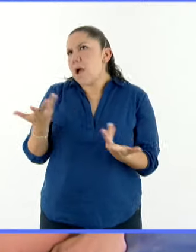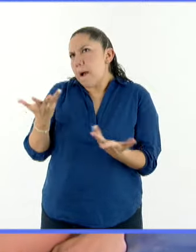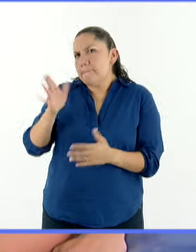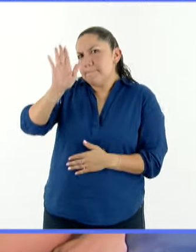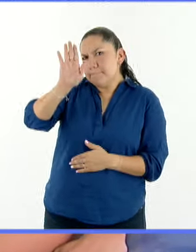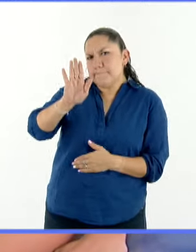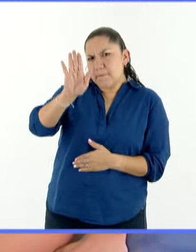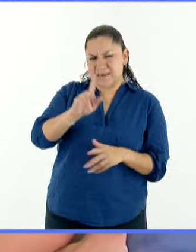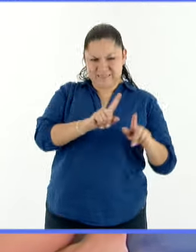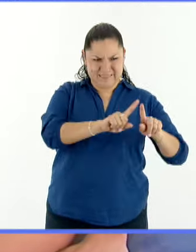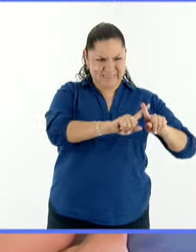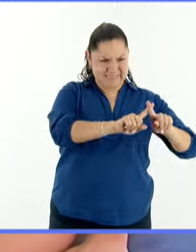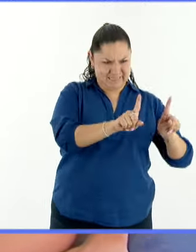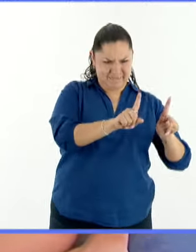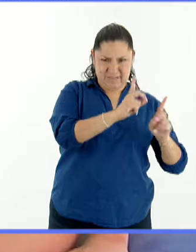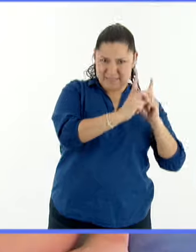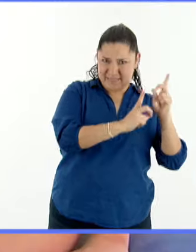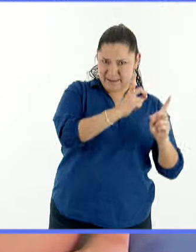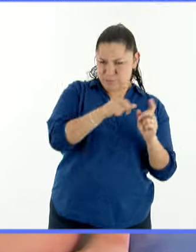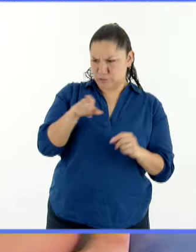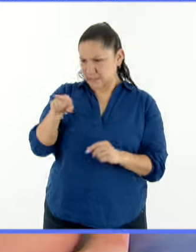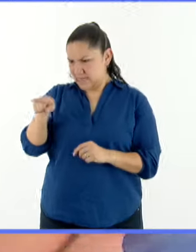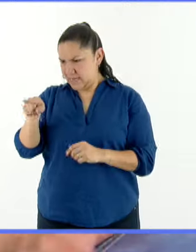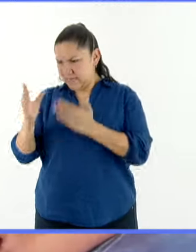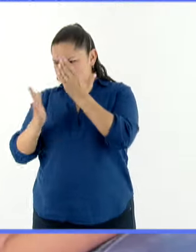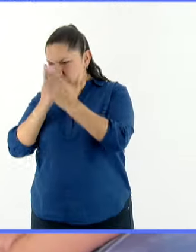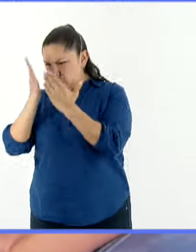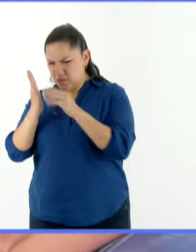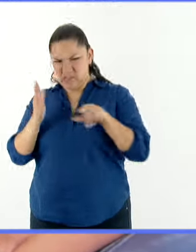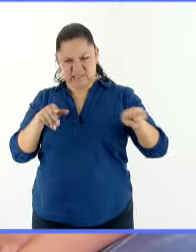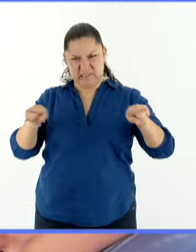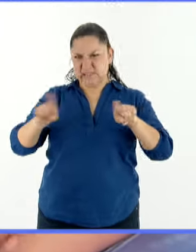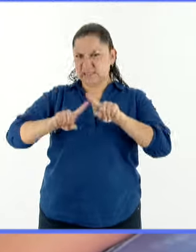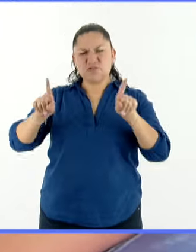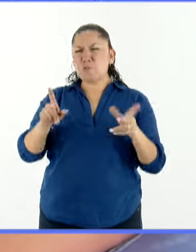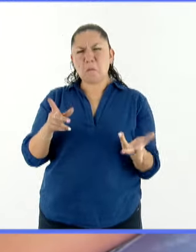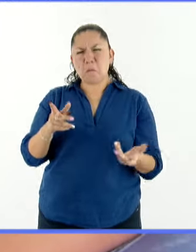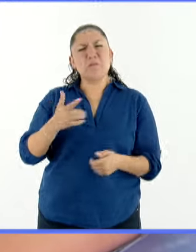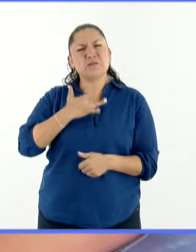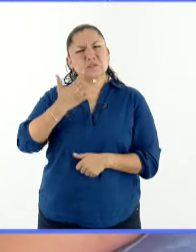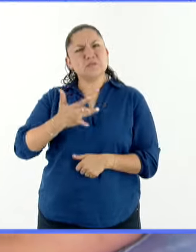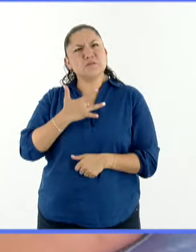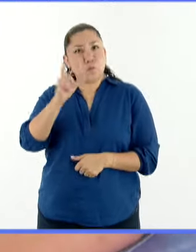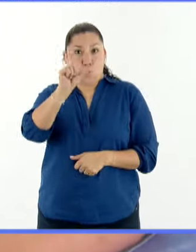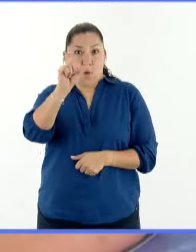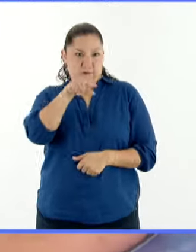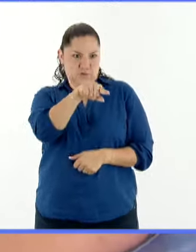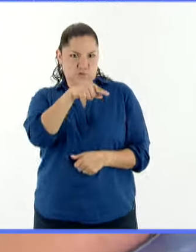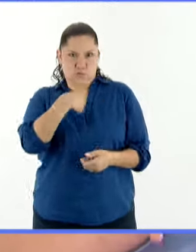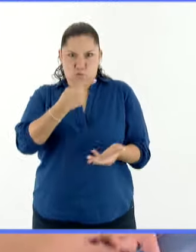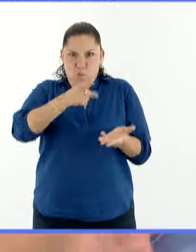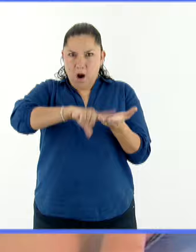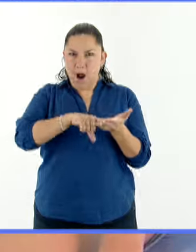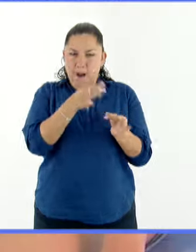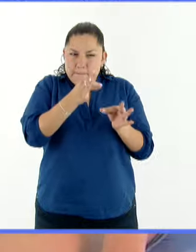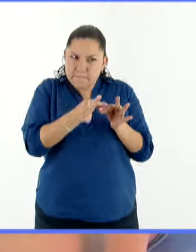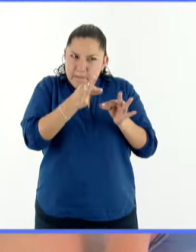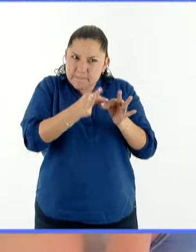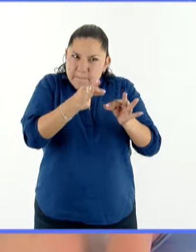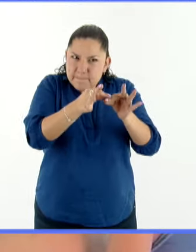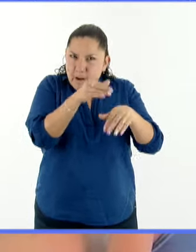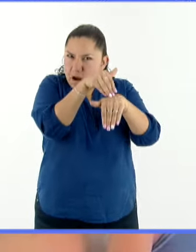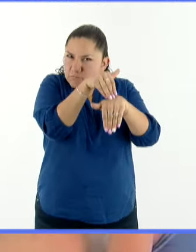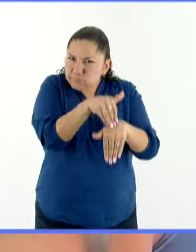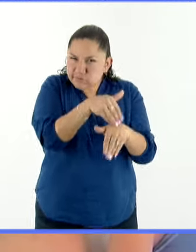porque es esto mismo que digo de la organización y de la disciplina. Cuando ya eres disciplinado en algo es muy difícil que en otro ámbito no lo seas.